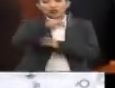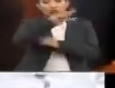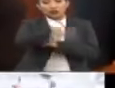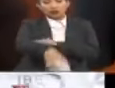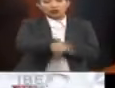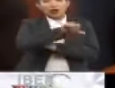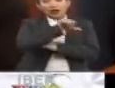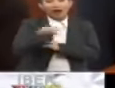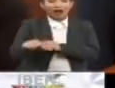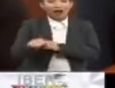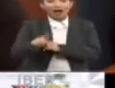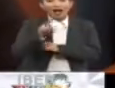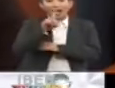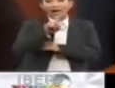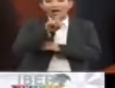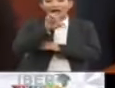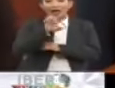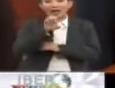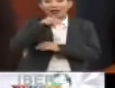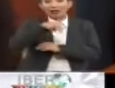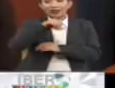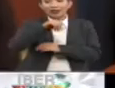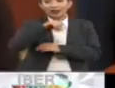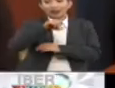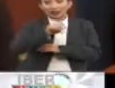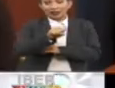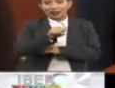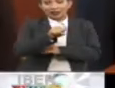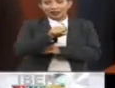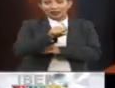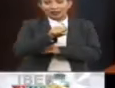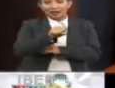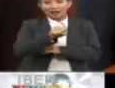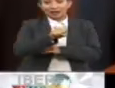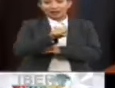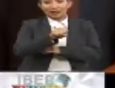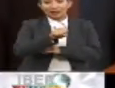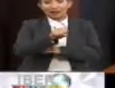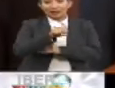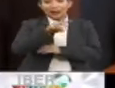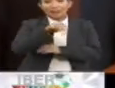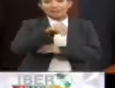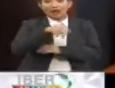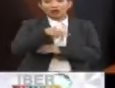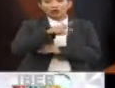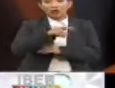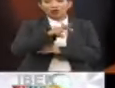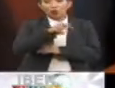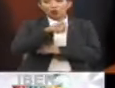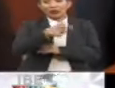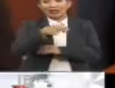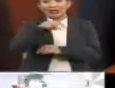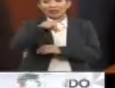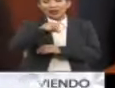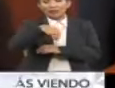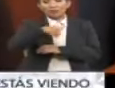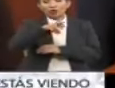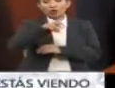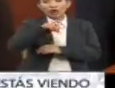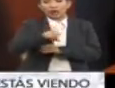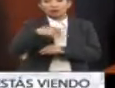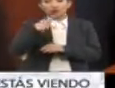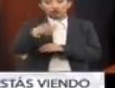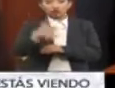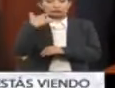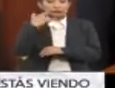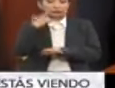Nobel de la Paz por 2018 a Denis Mugwege y Nadia Murad por